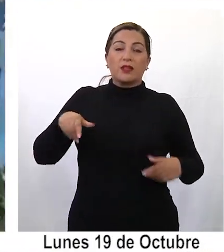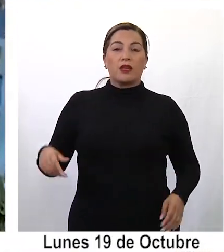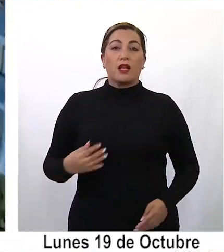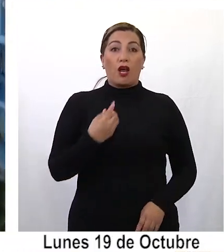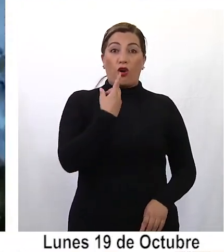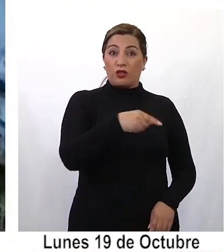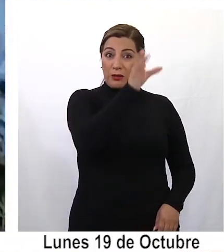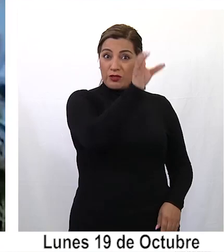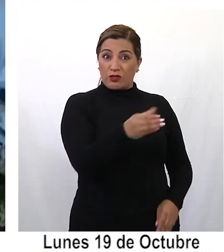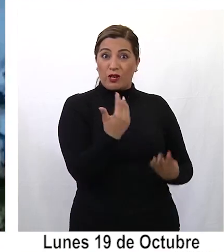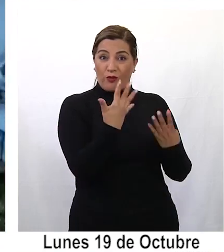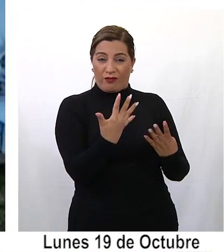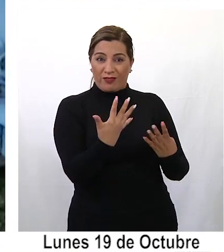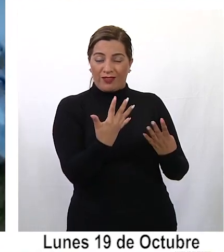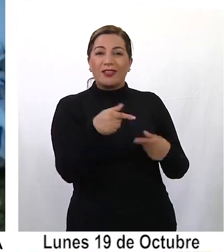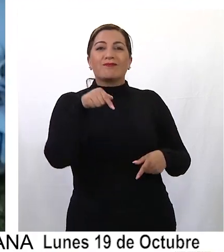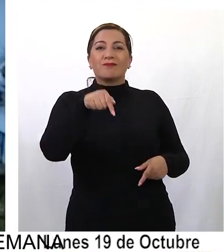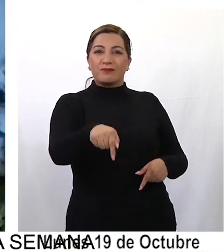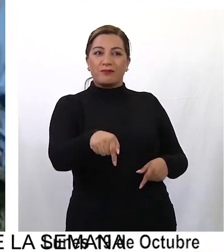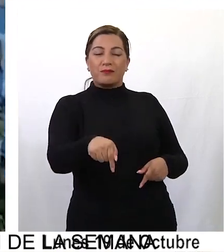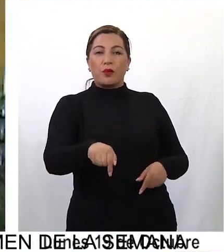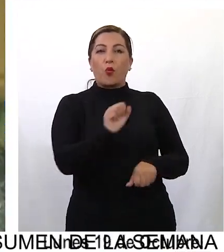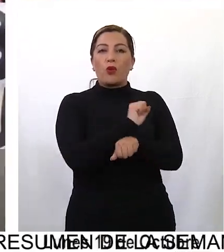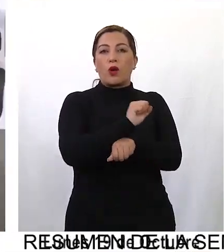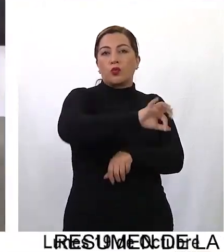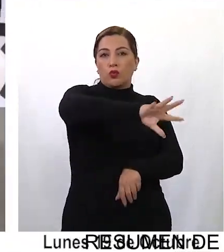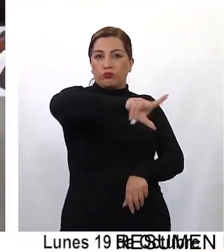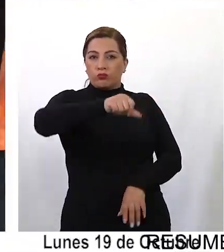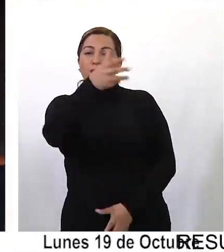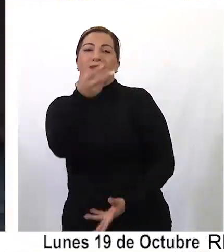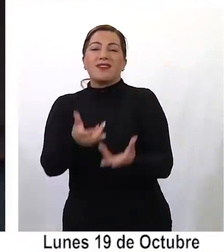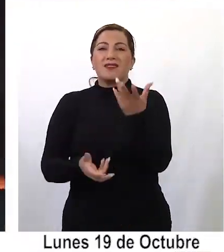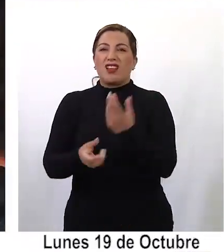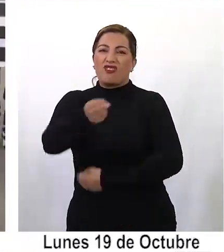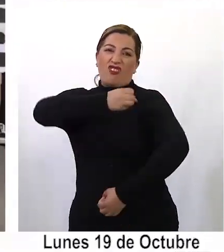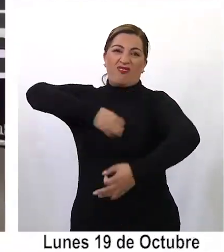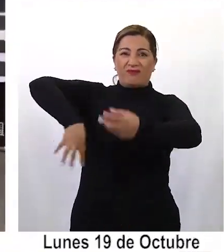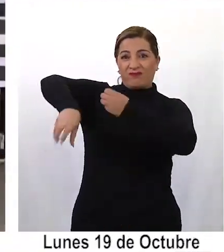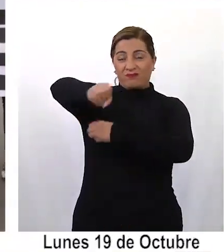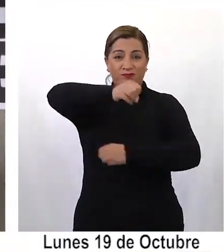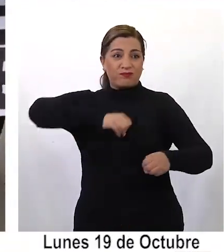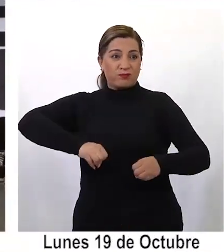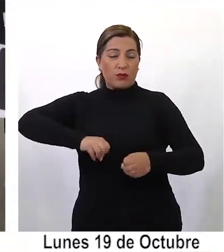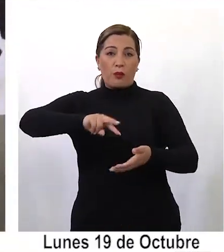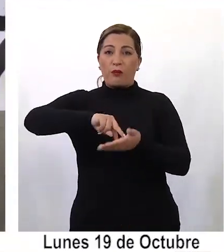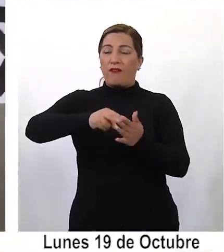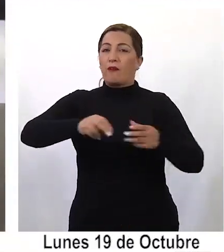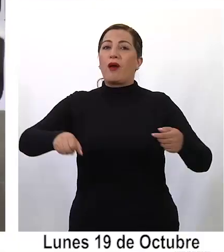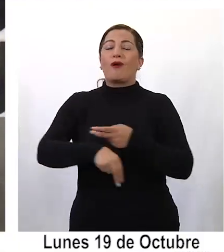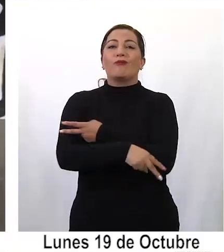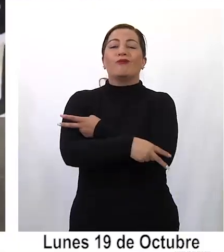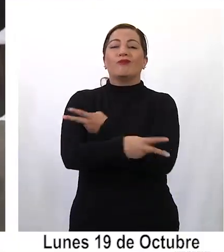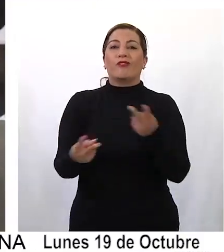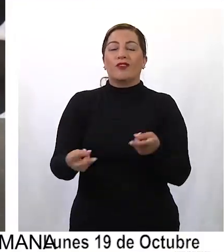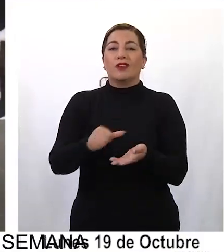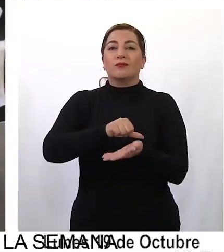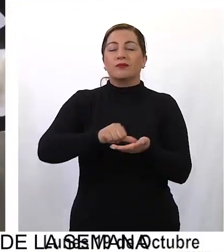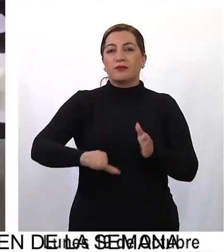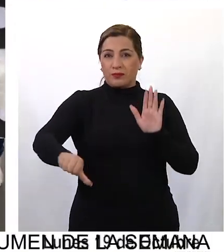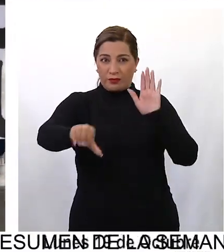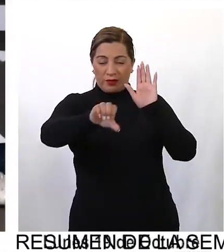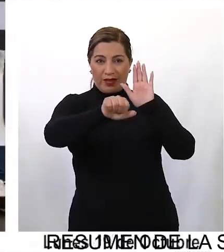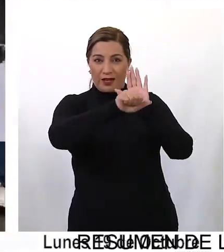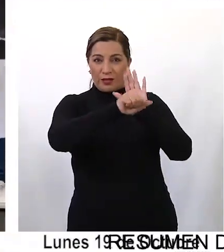persona fue detenida por delitos de robo de vehículo, incendio, desórdenes, daños públicos en infracción al artículo